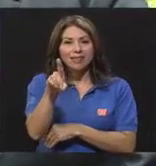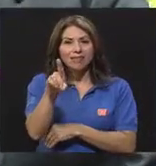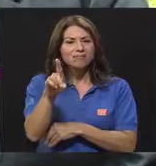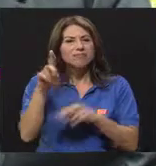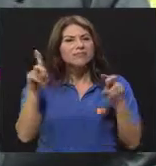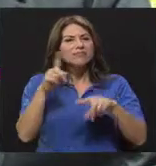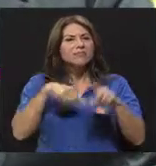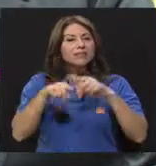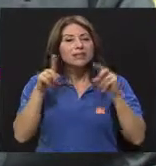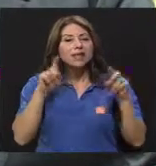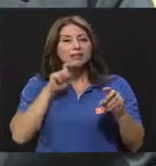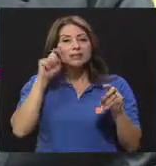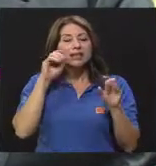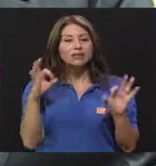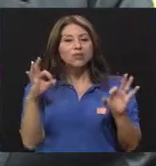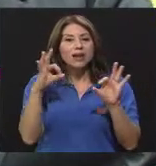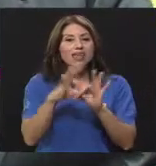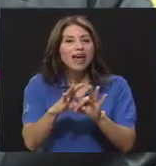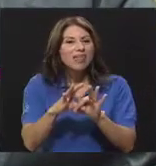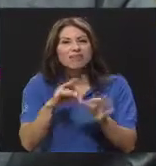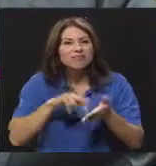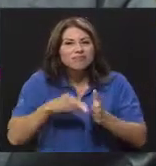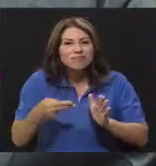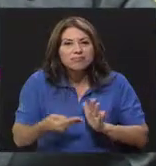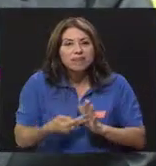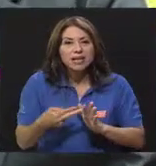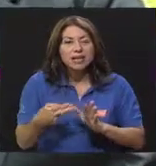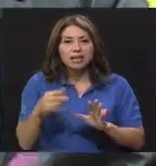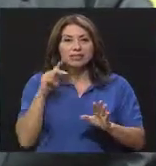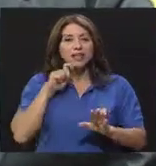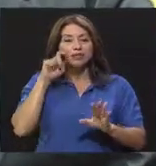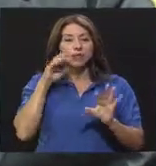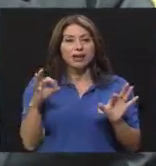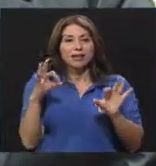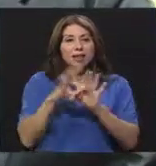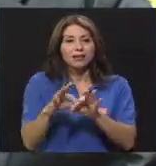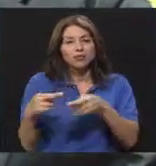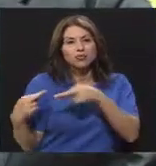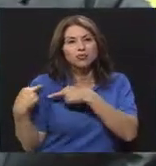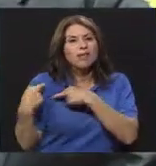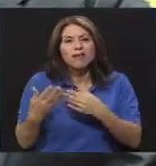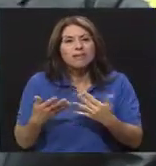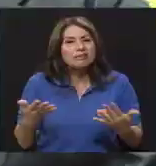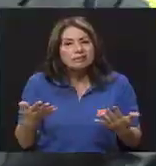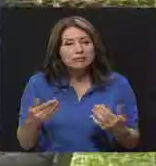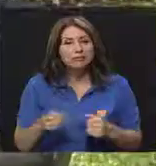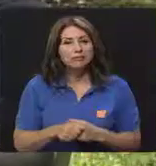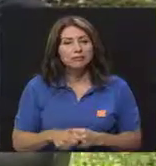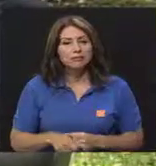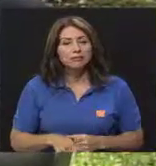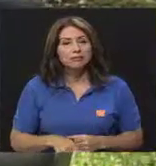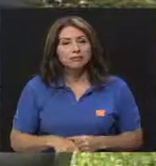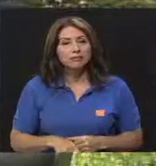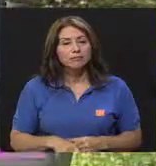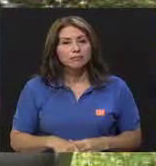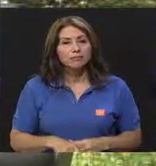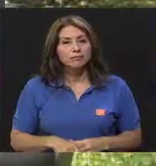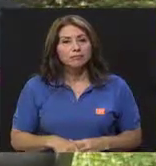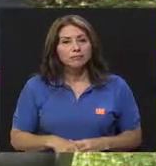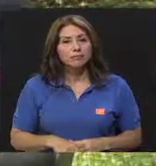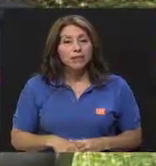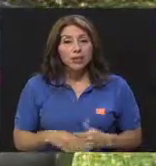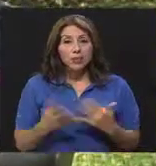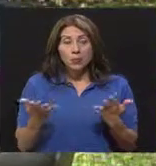y sexualidad responsable? Que es uno de los temas que tal vez nos llama mucho la atención. Bueno,